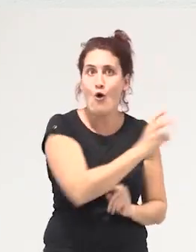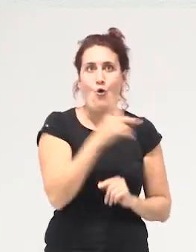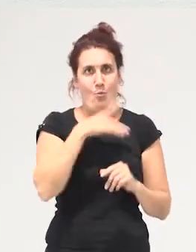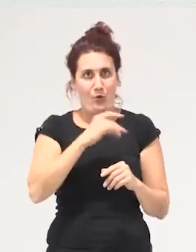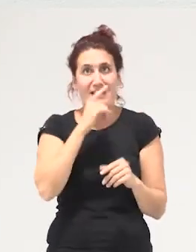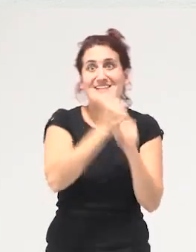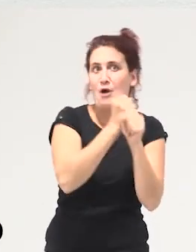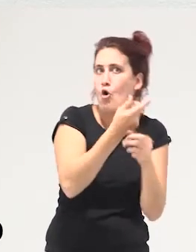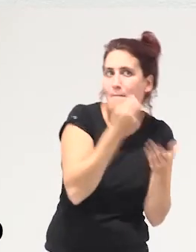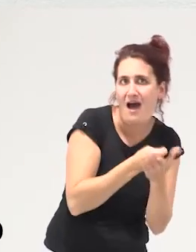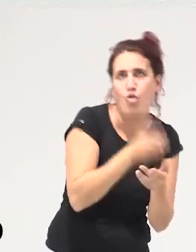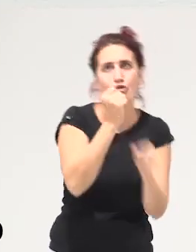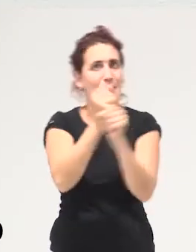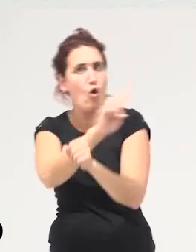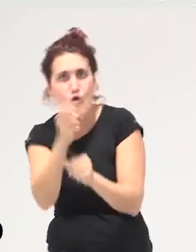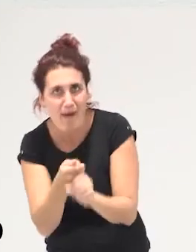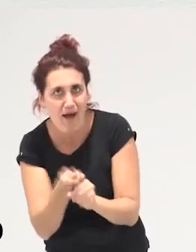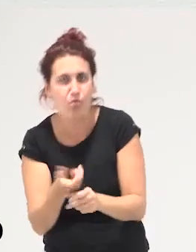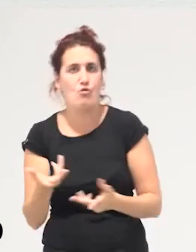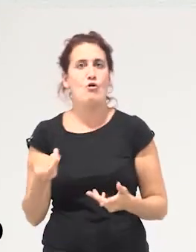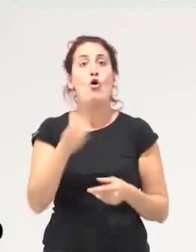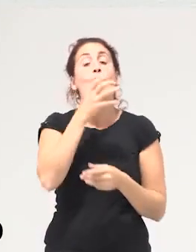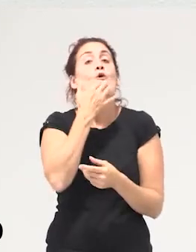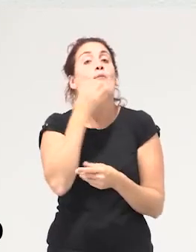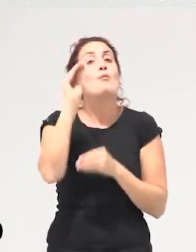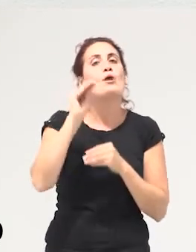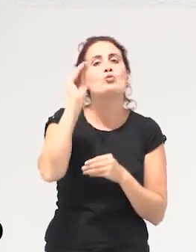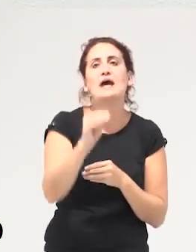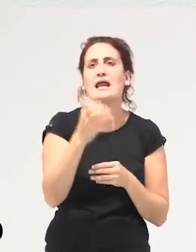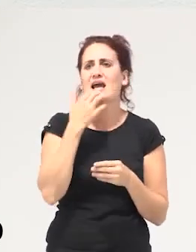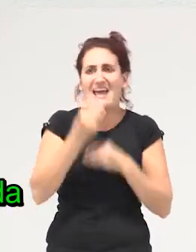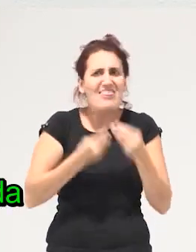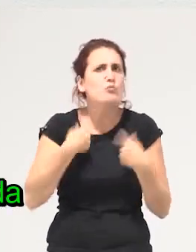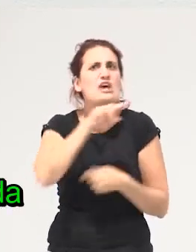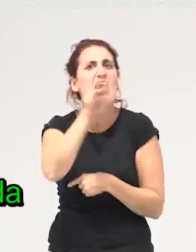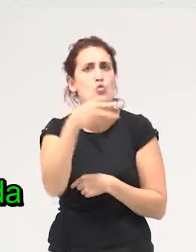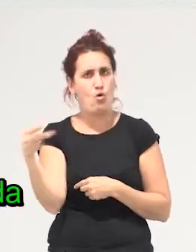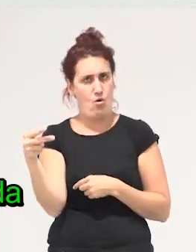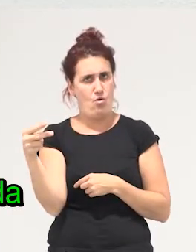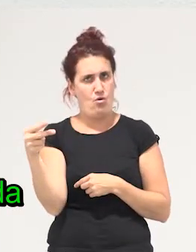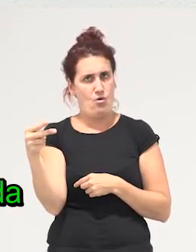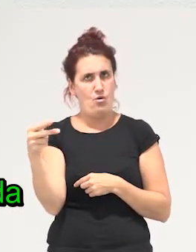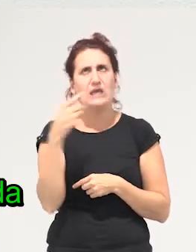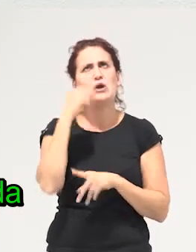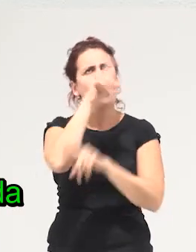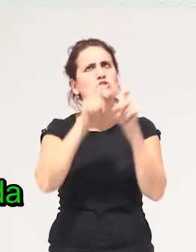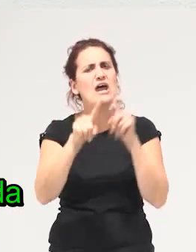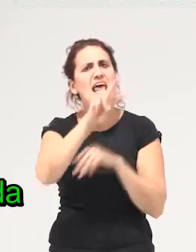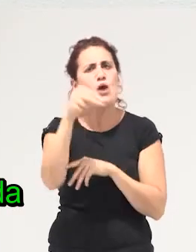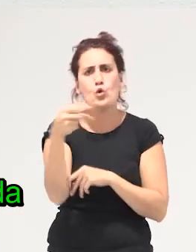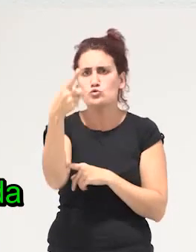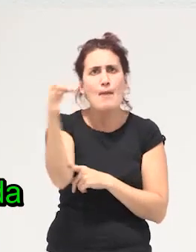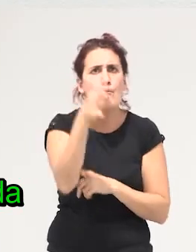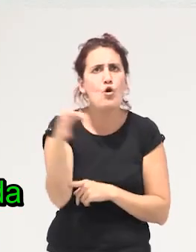trabajos no pagados o por ejemplo preguntarnos que hacer con el euro y cuestionar el euro como una